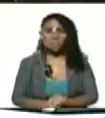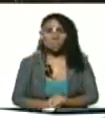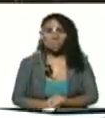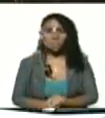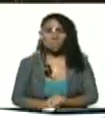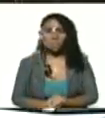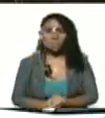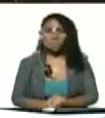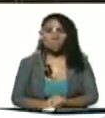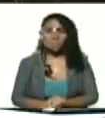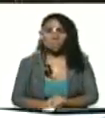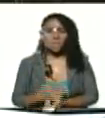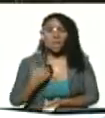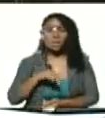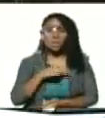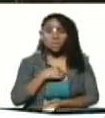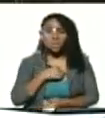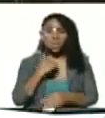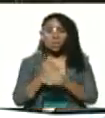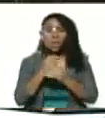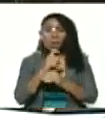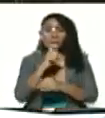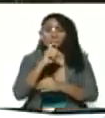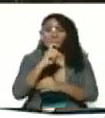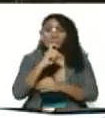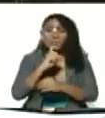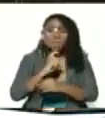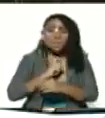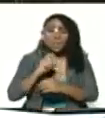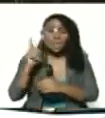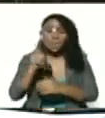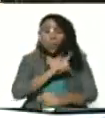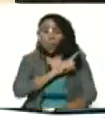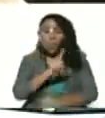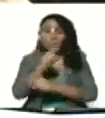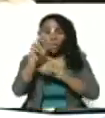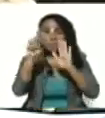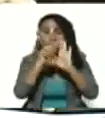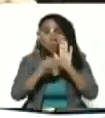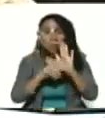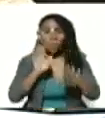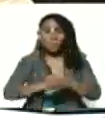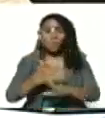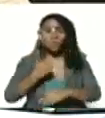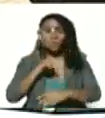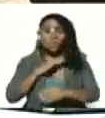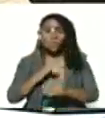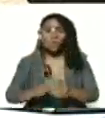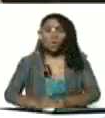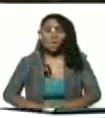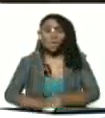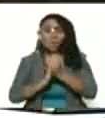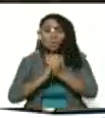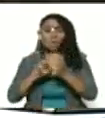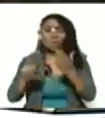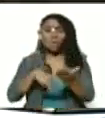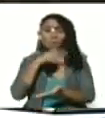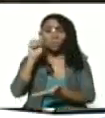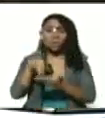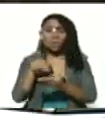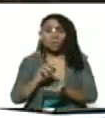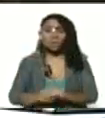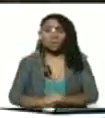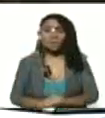Y tenemos que ser celosos en el cumplimiento de esa norma porque somos los líderes nacionales.